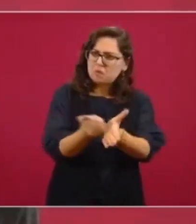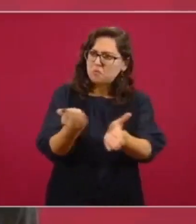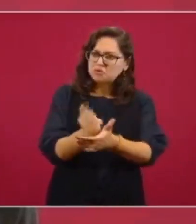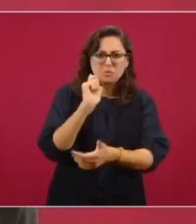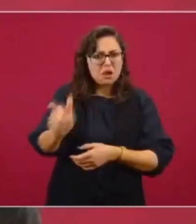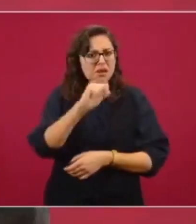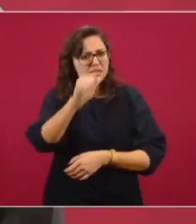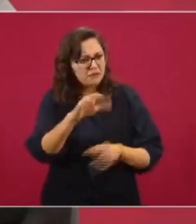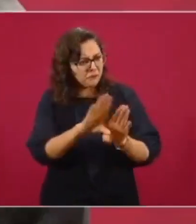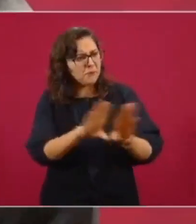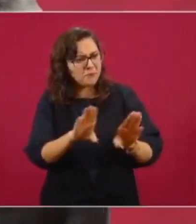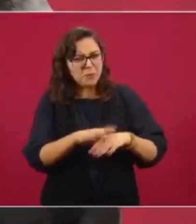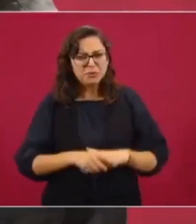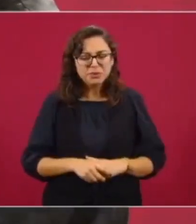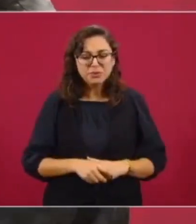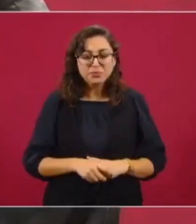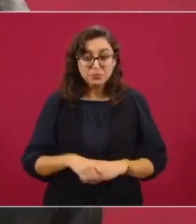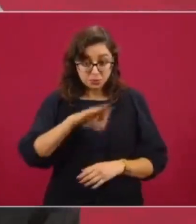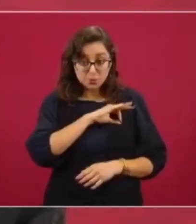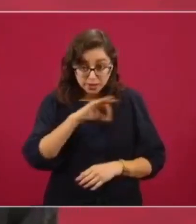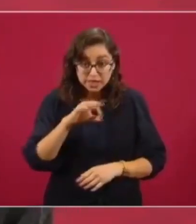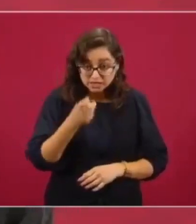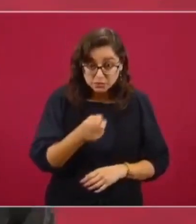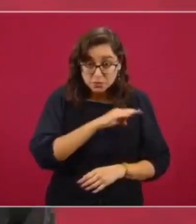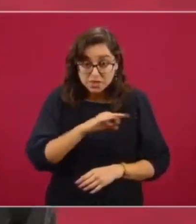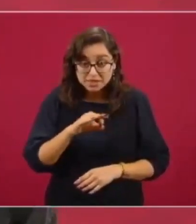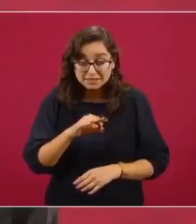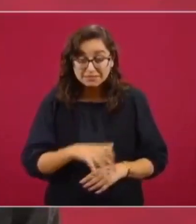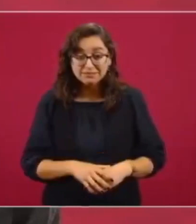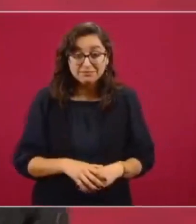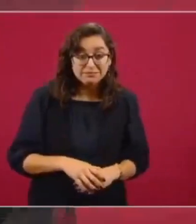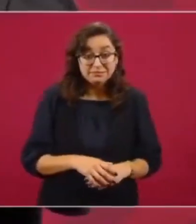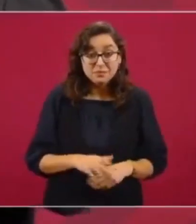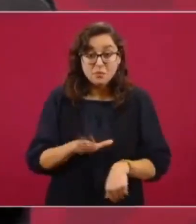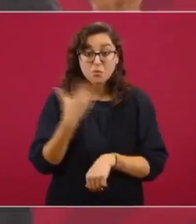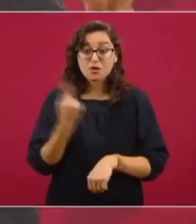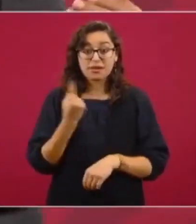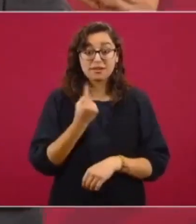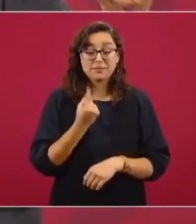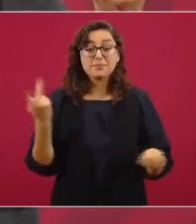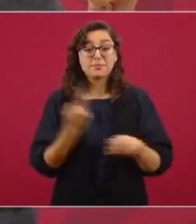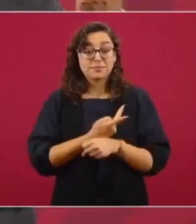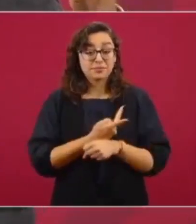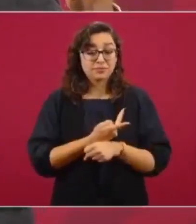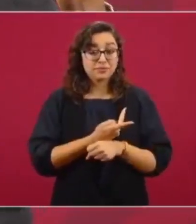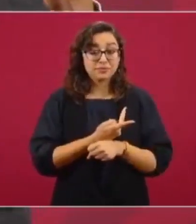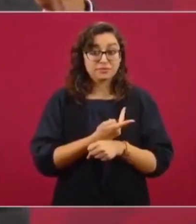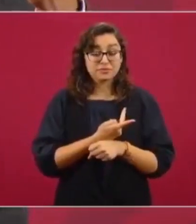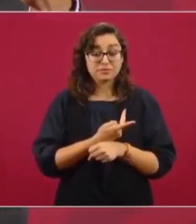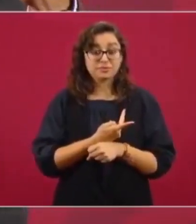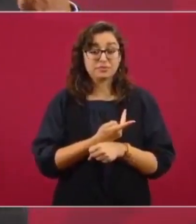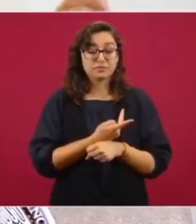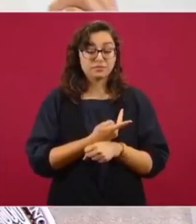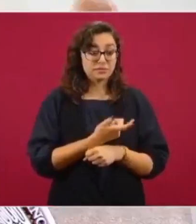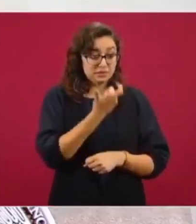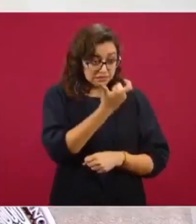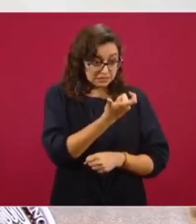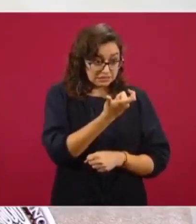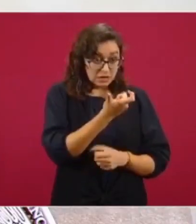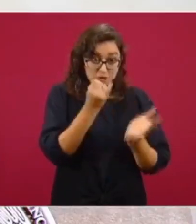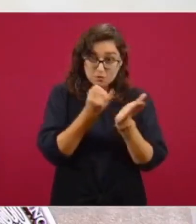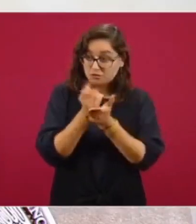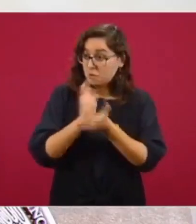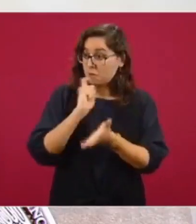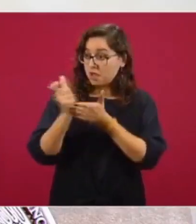impuestos. Hay que revisar si es legal, porque no ingresa ese dinero al